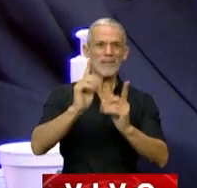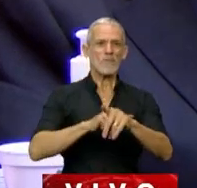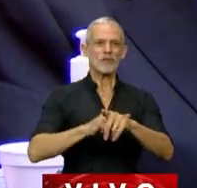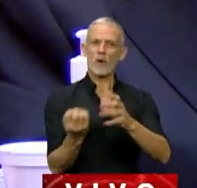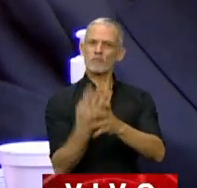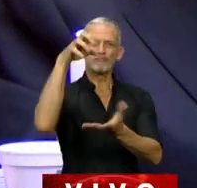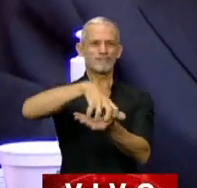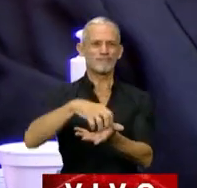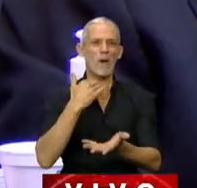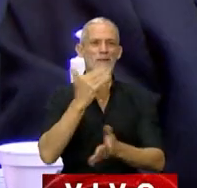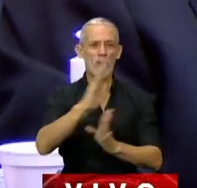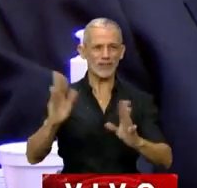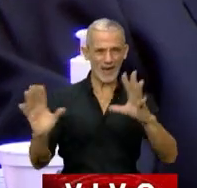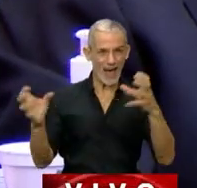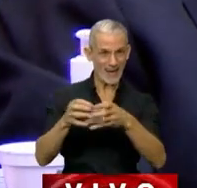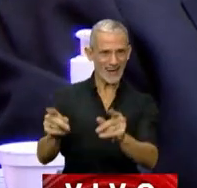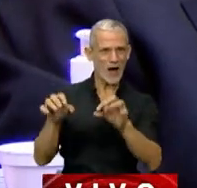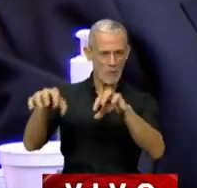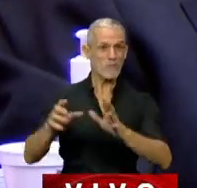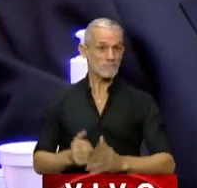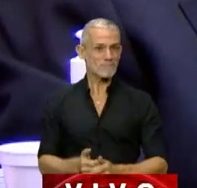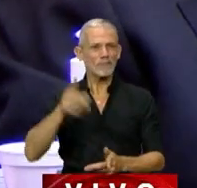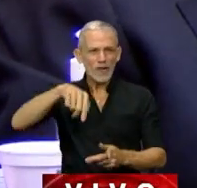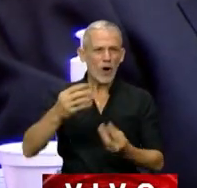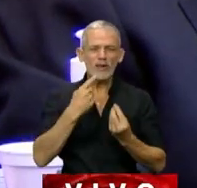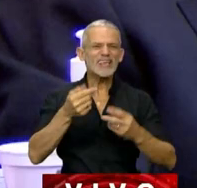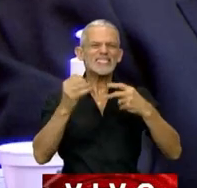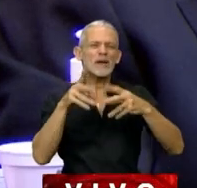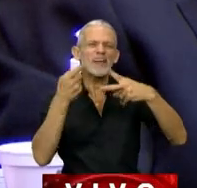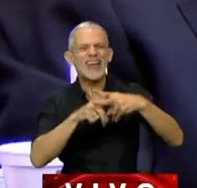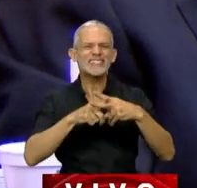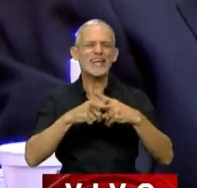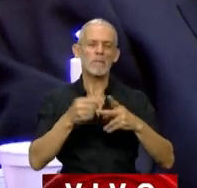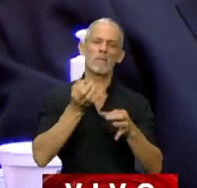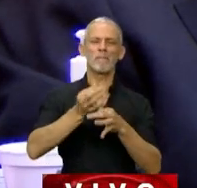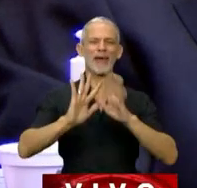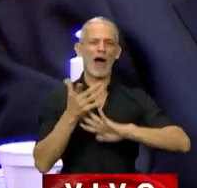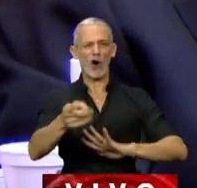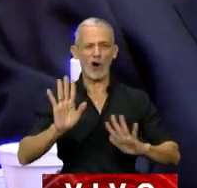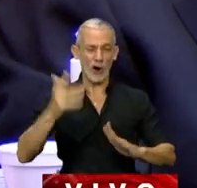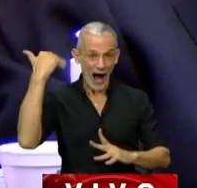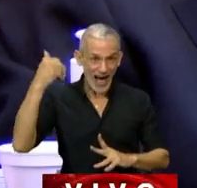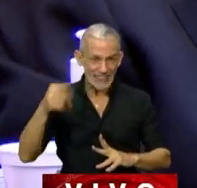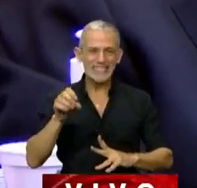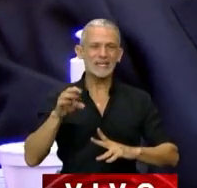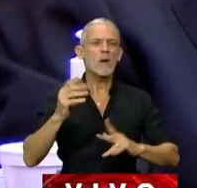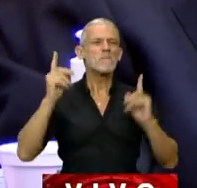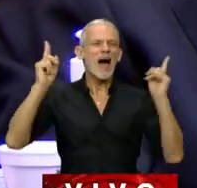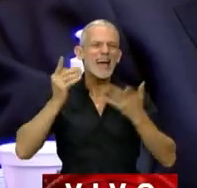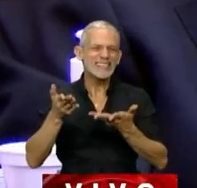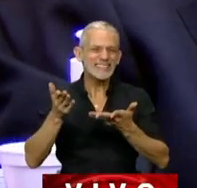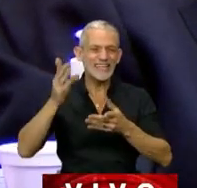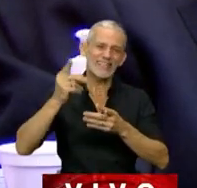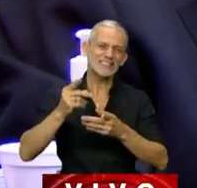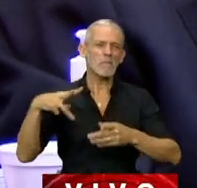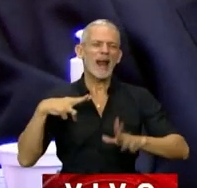ciudad. Y en ese acompañamiento, lo que hoy le llamamos talleres pedagógicos, en ese momento eran las maestras